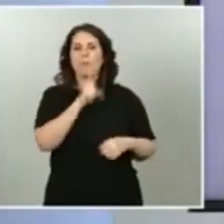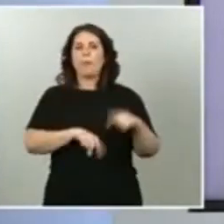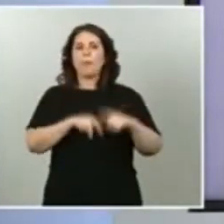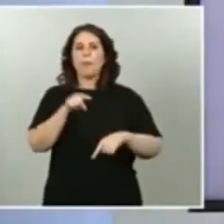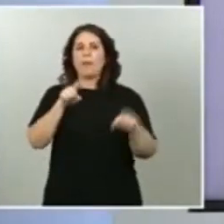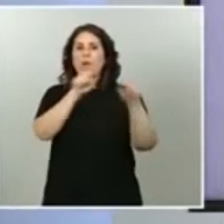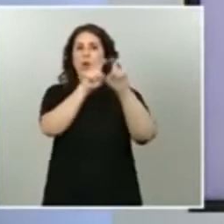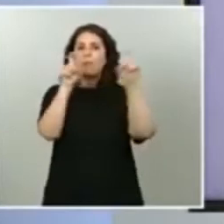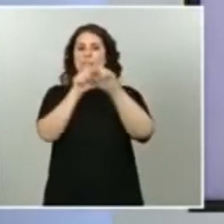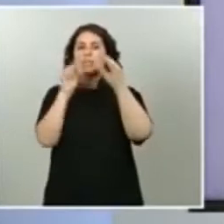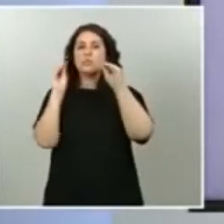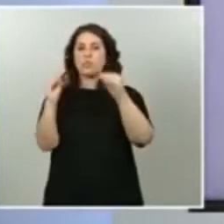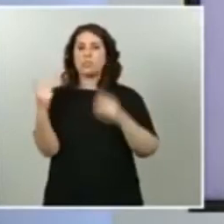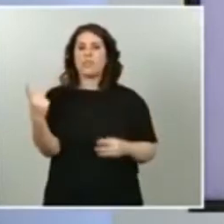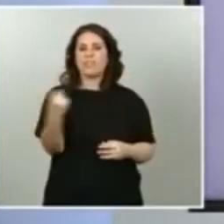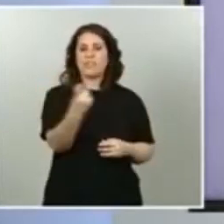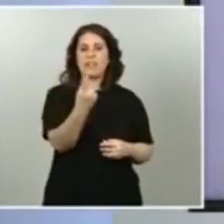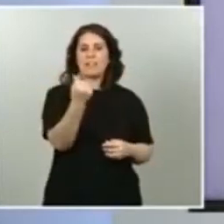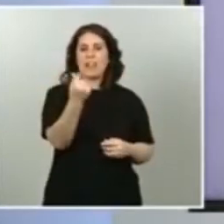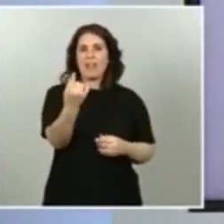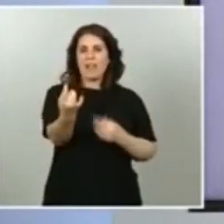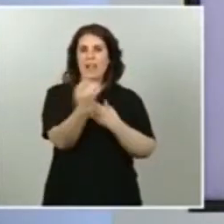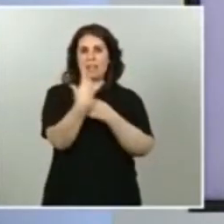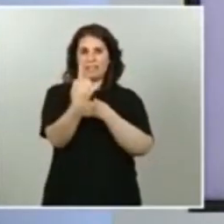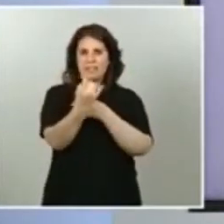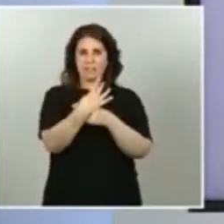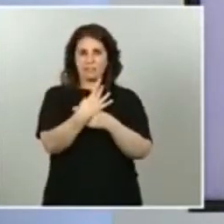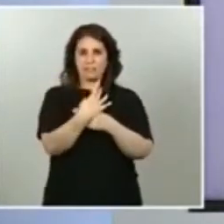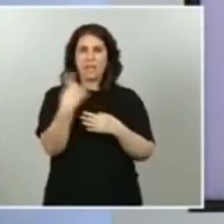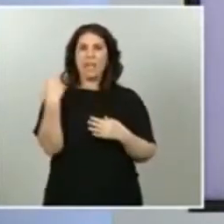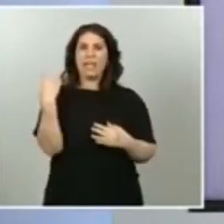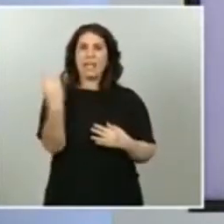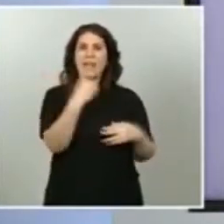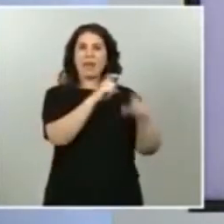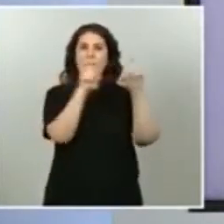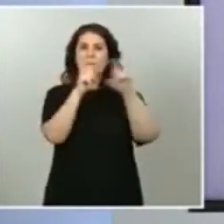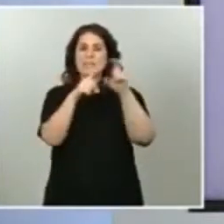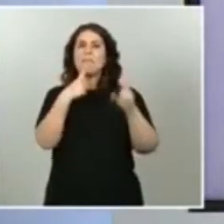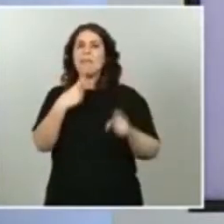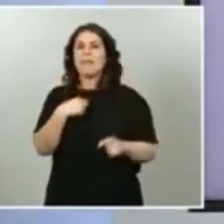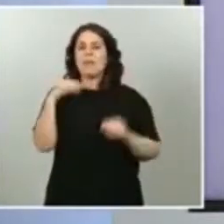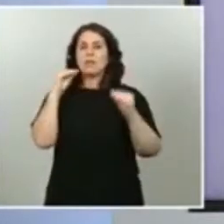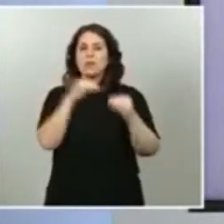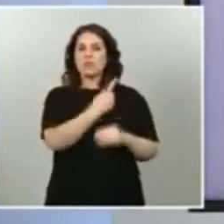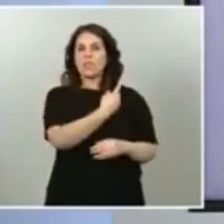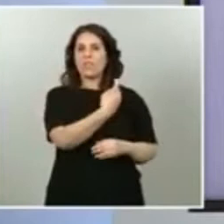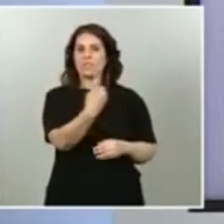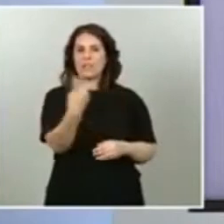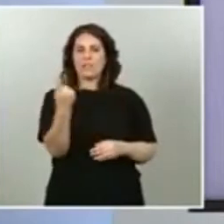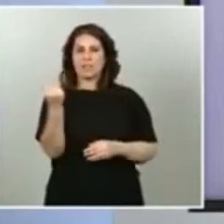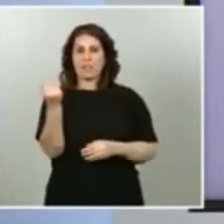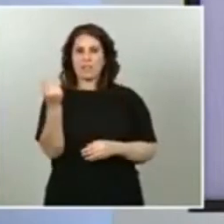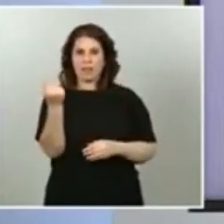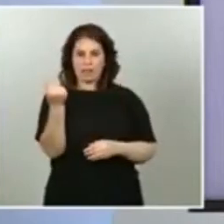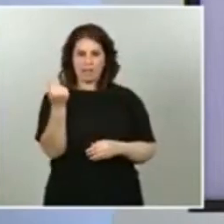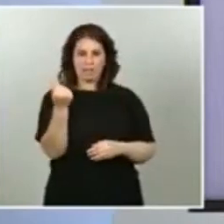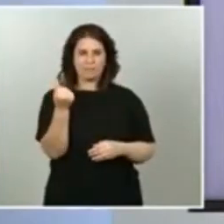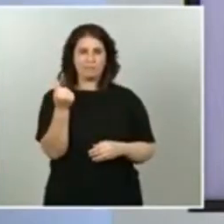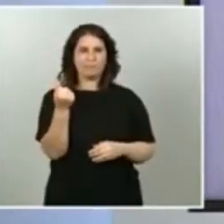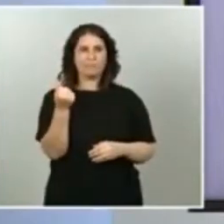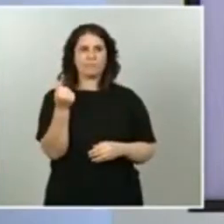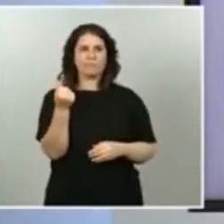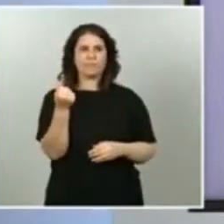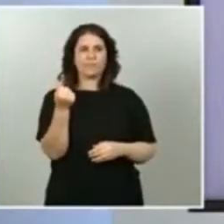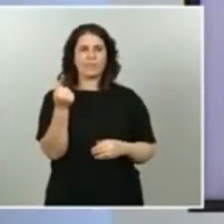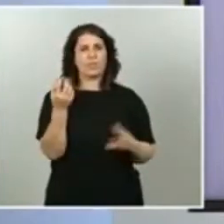nos han pasado. Cada compañía nos ha dicho cuáles eran sus necesidades financieras. Hablamos, tampoco son tantas.